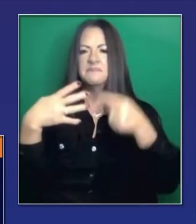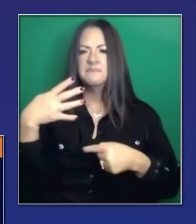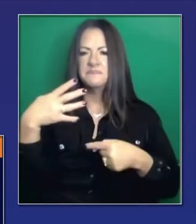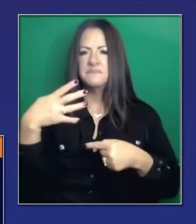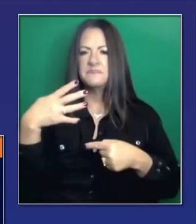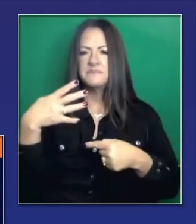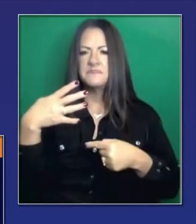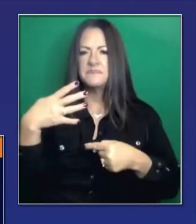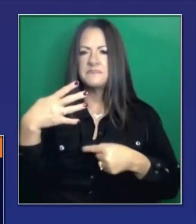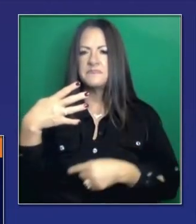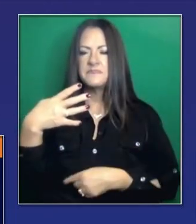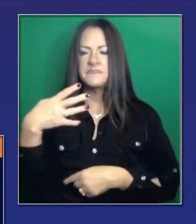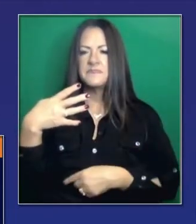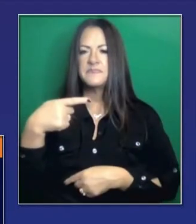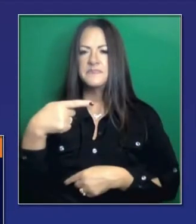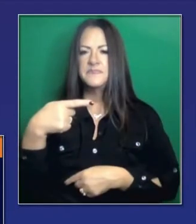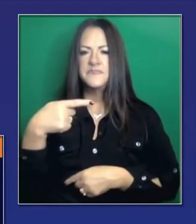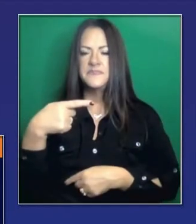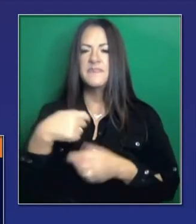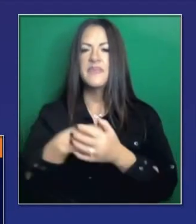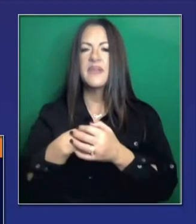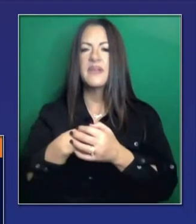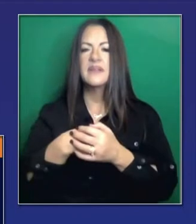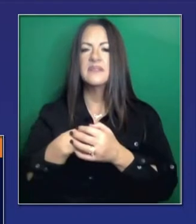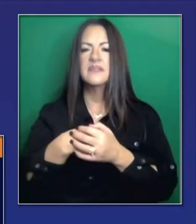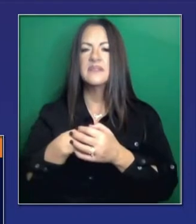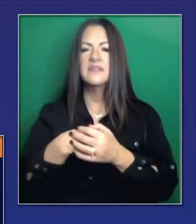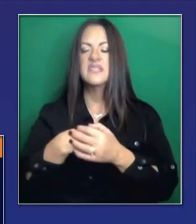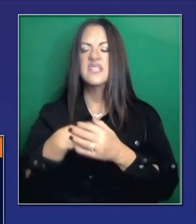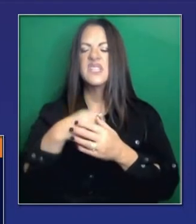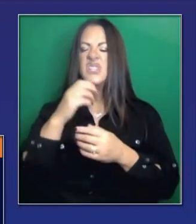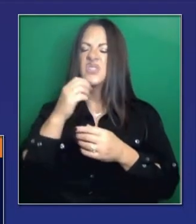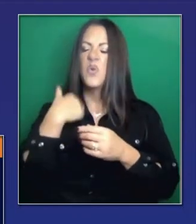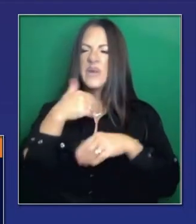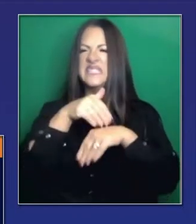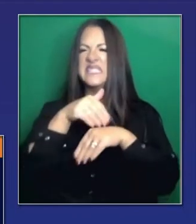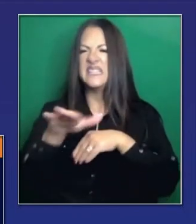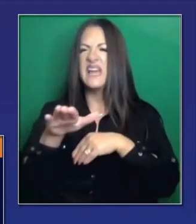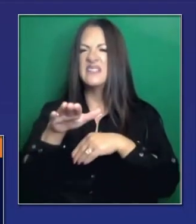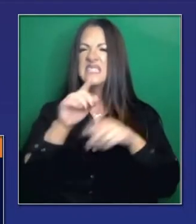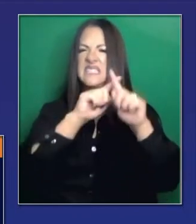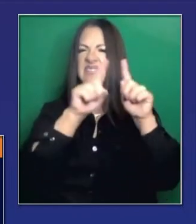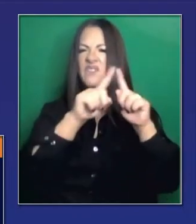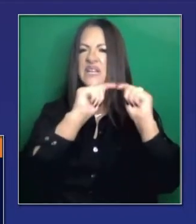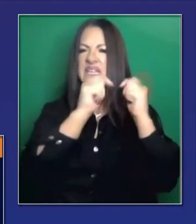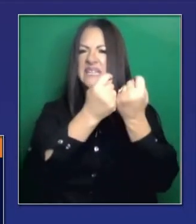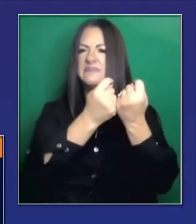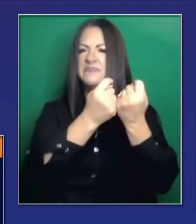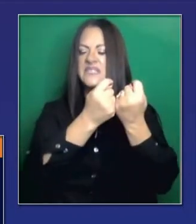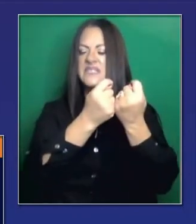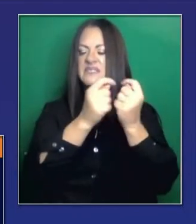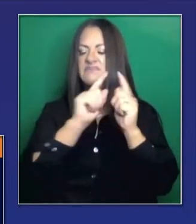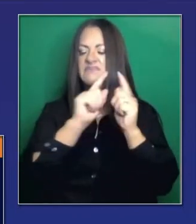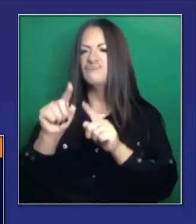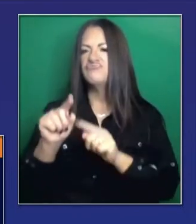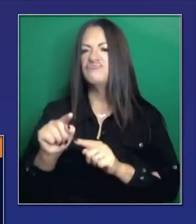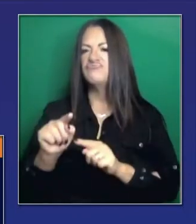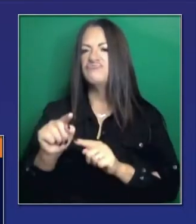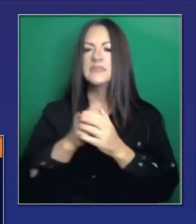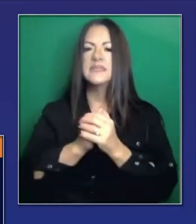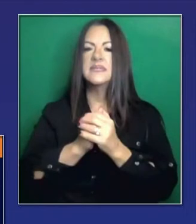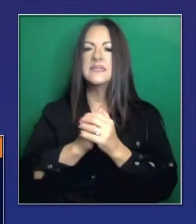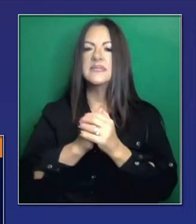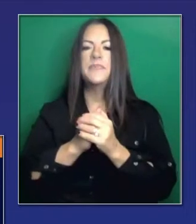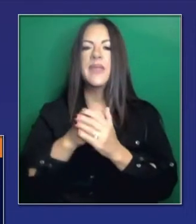144 expertos de CalGuard, expertos médicos. Ahora, hablando de oxígeno, una vez más,